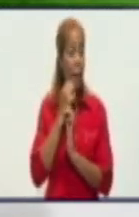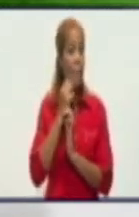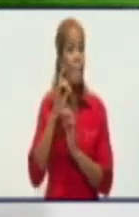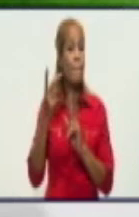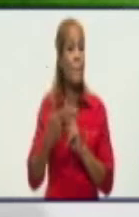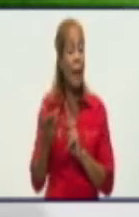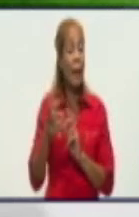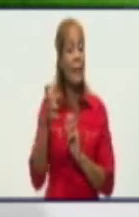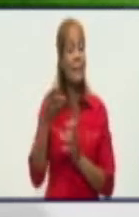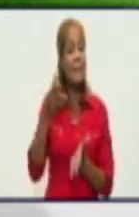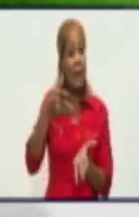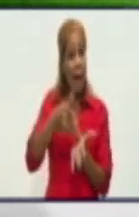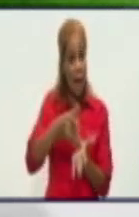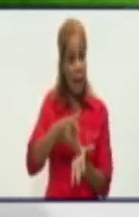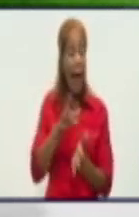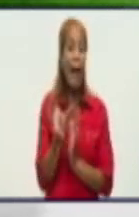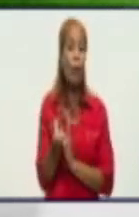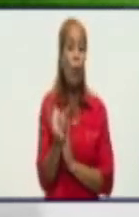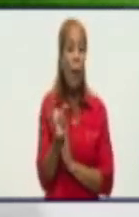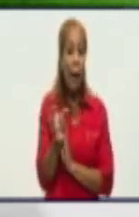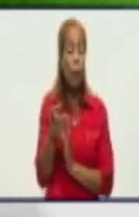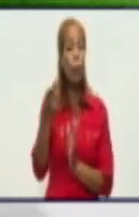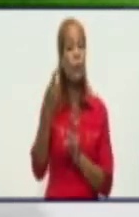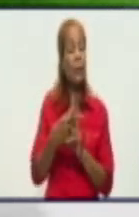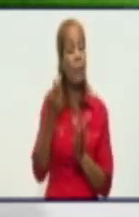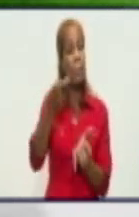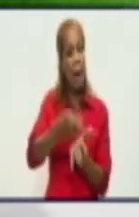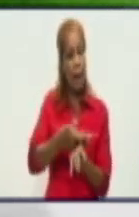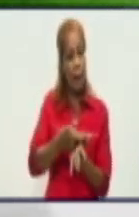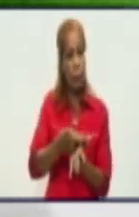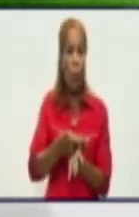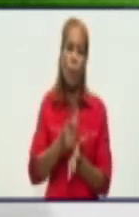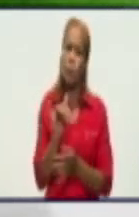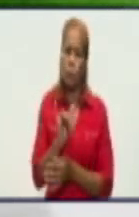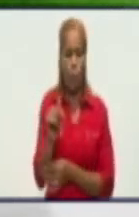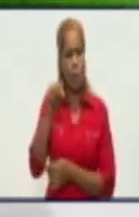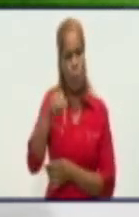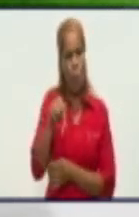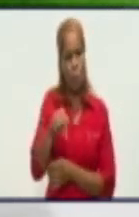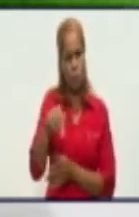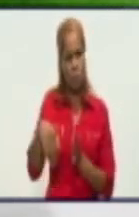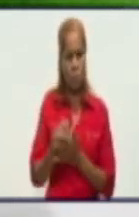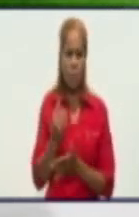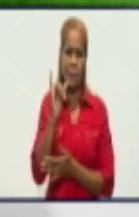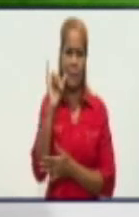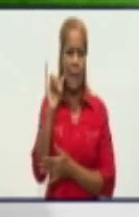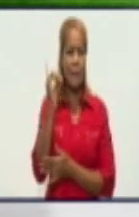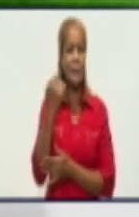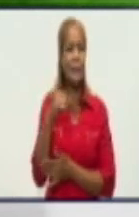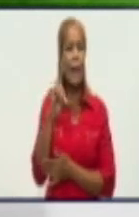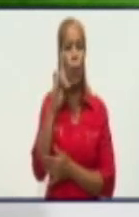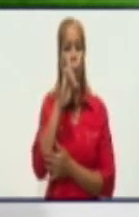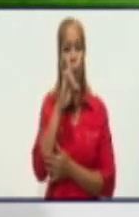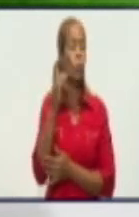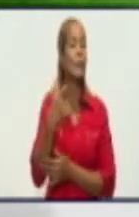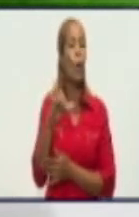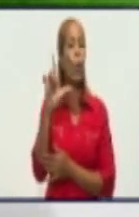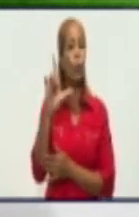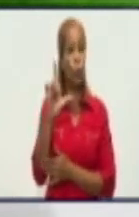y aportar las obligaciones que tienen con el presupuesto del Estado. Ojo, hoy estamos a 6 de julio,